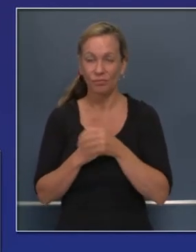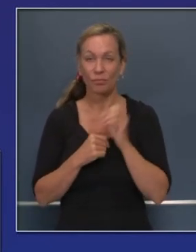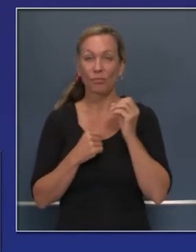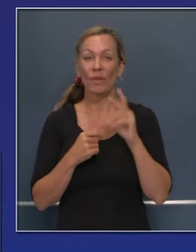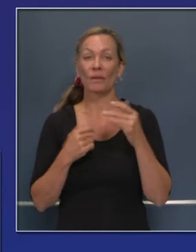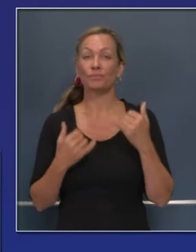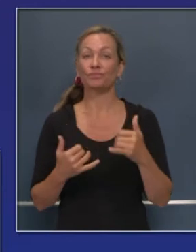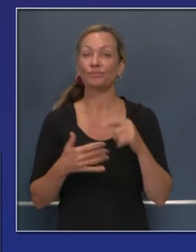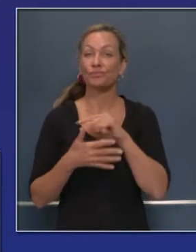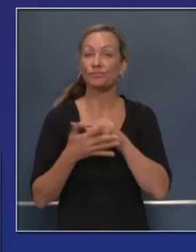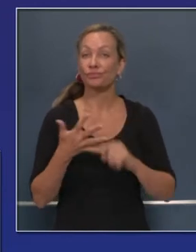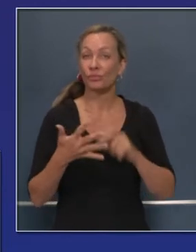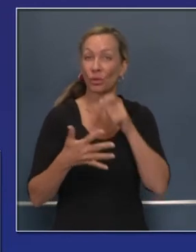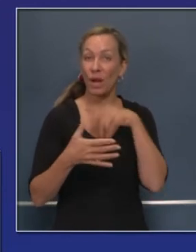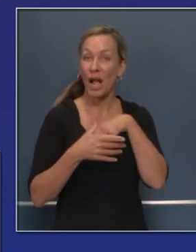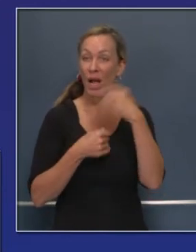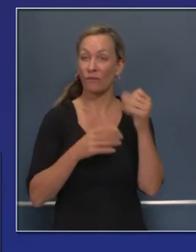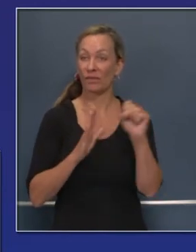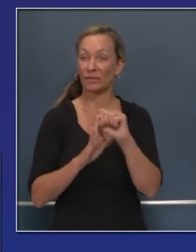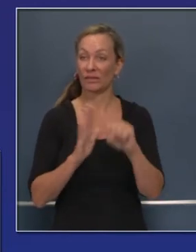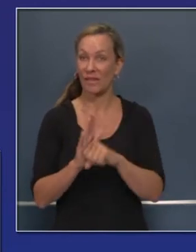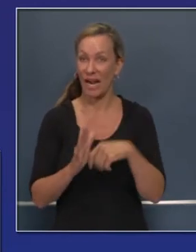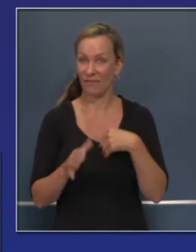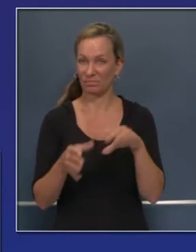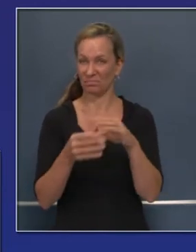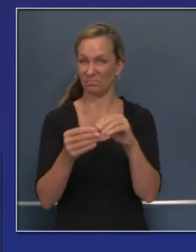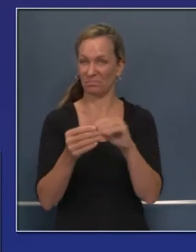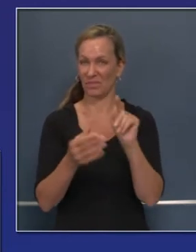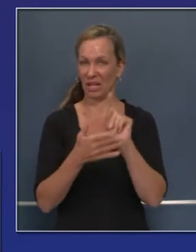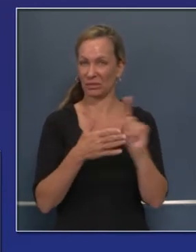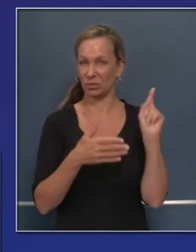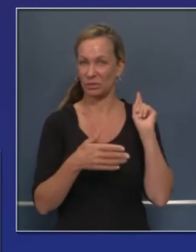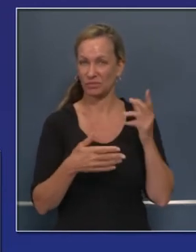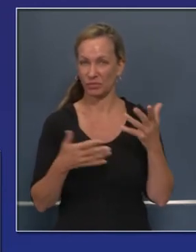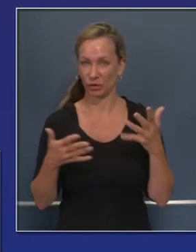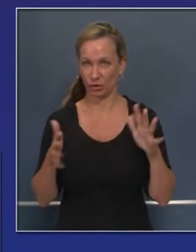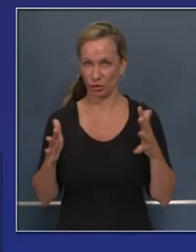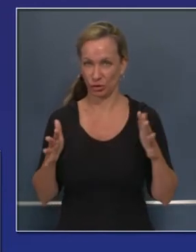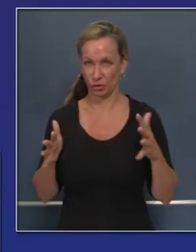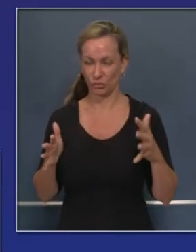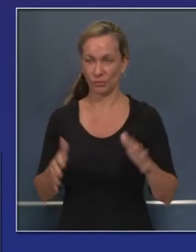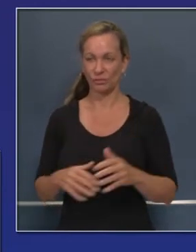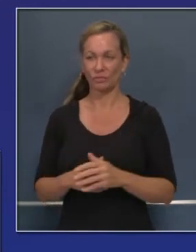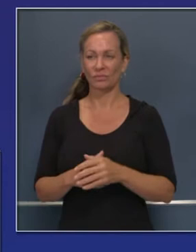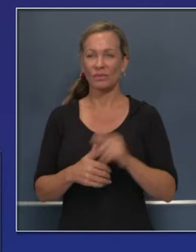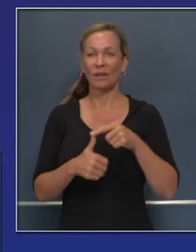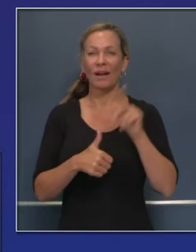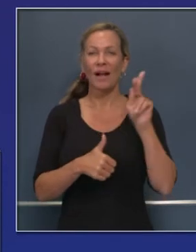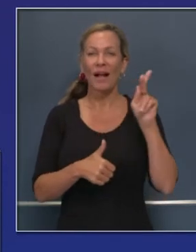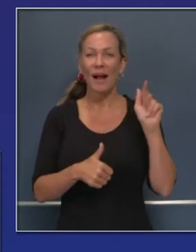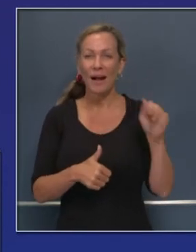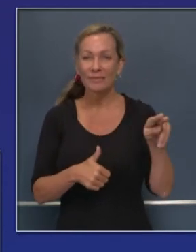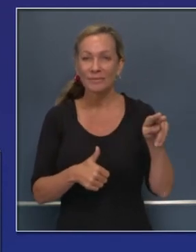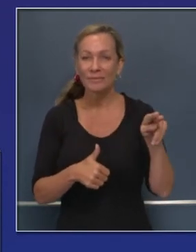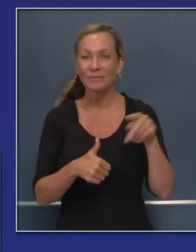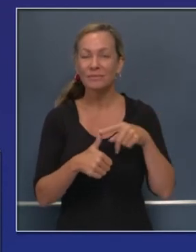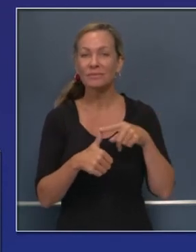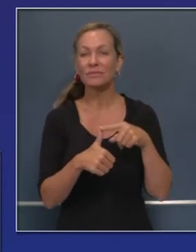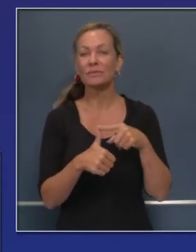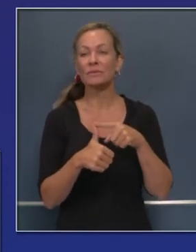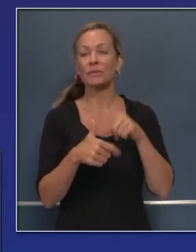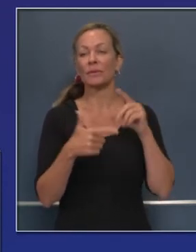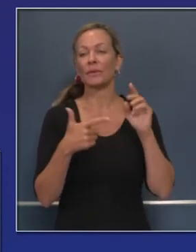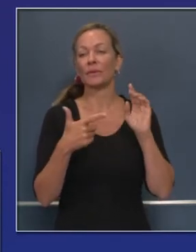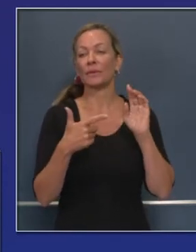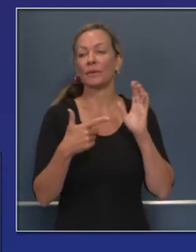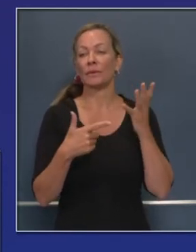ayuda mutua de parte de otros estados. La semana pasada les mencioné algunos de estos estados, incluyendo a Kansas, que nos ayudó mucho